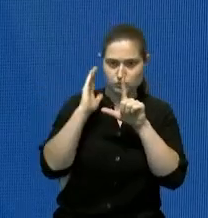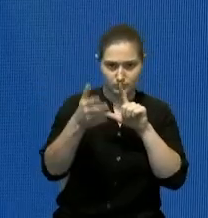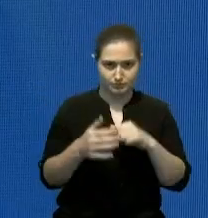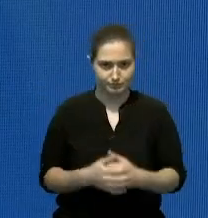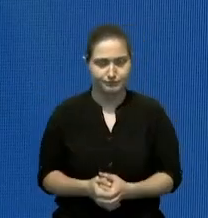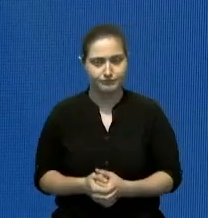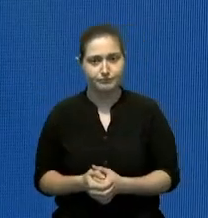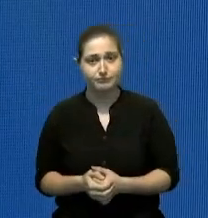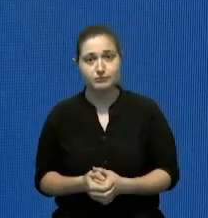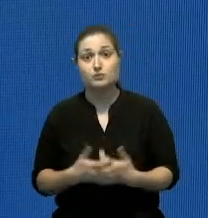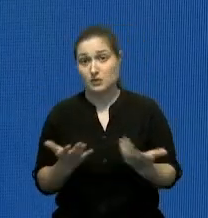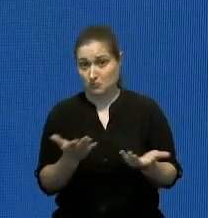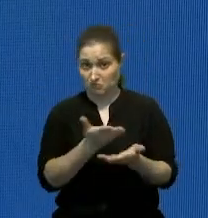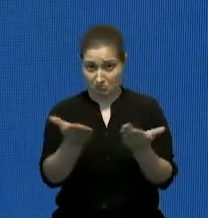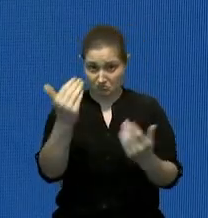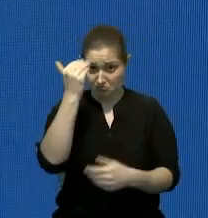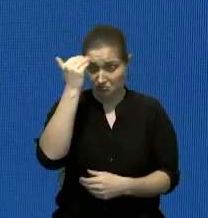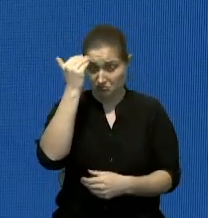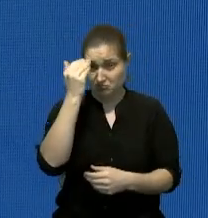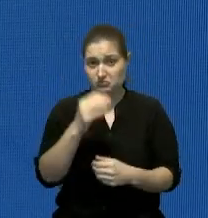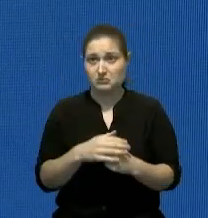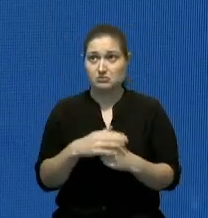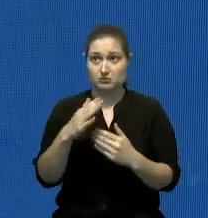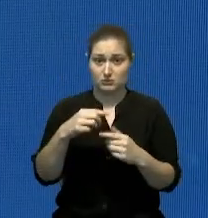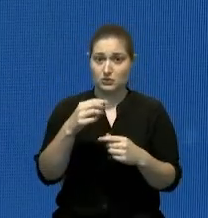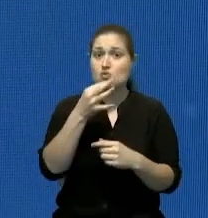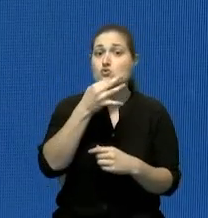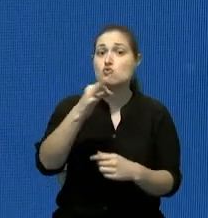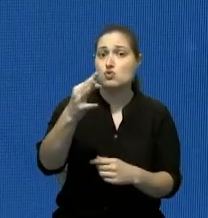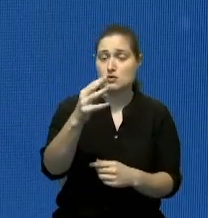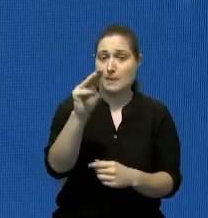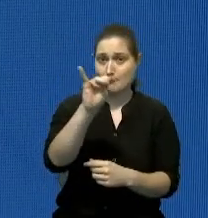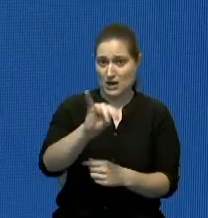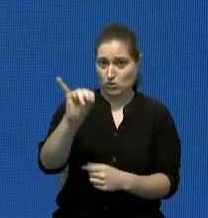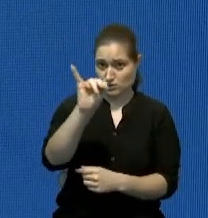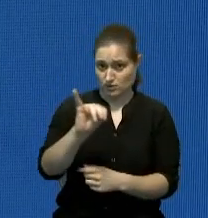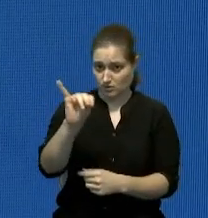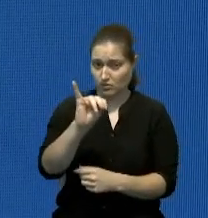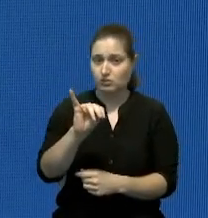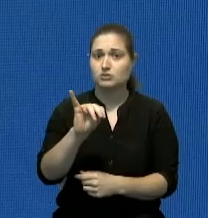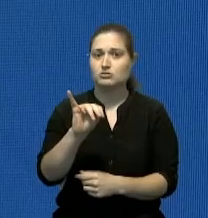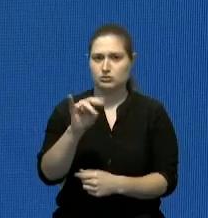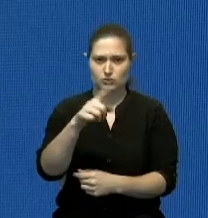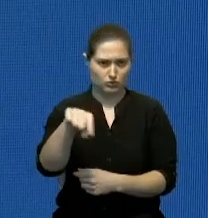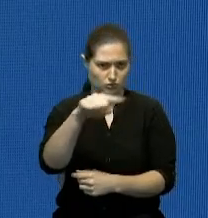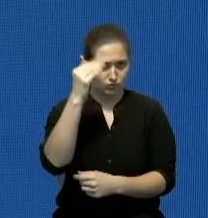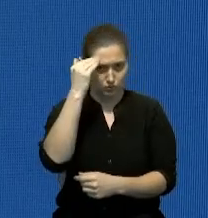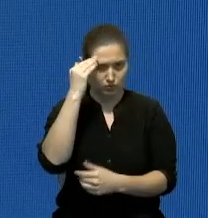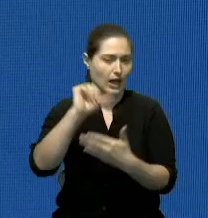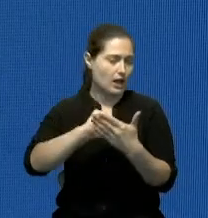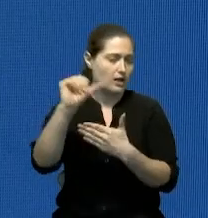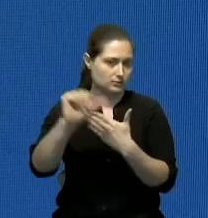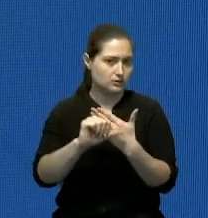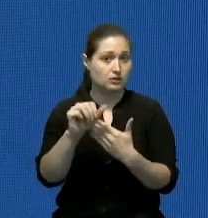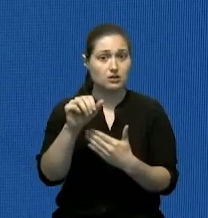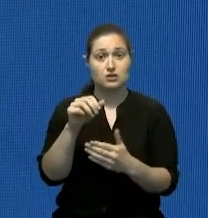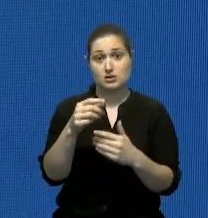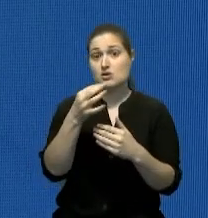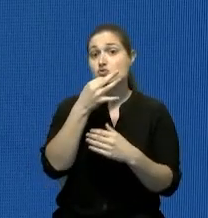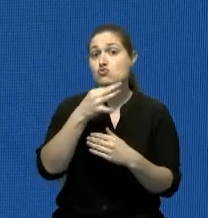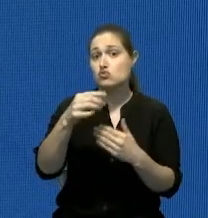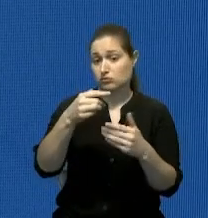Como saben el próximo miércoles hablaremos ante la ustedes conocen toda nuestra agenda el próximo miércoles